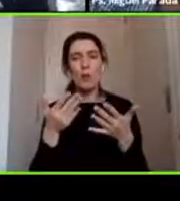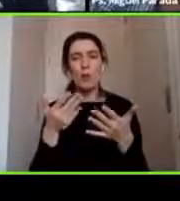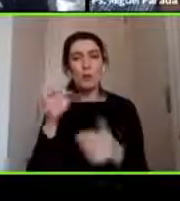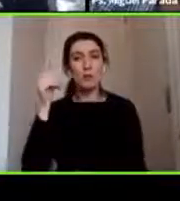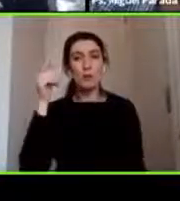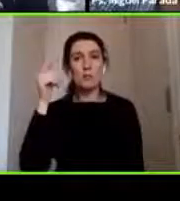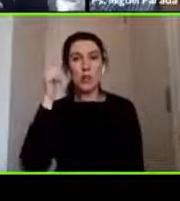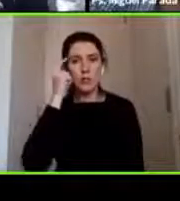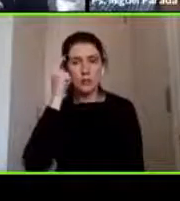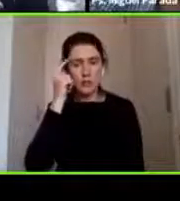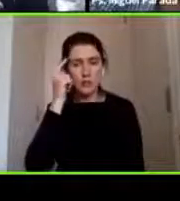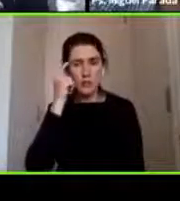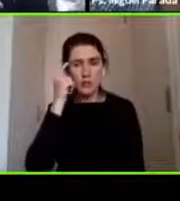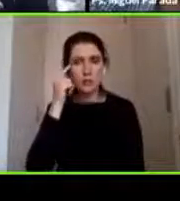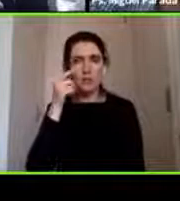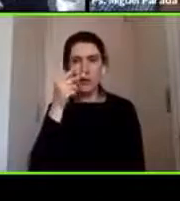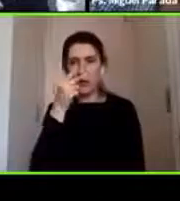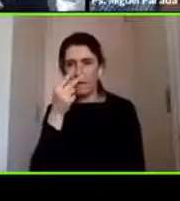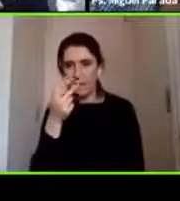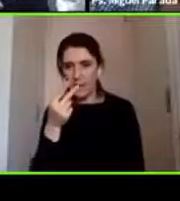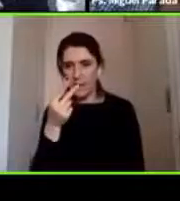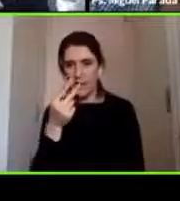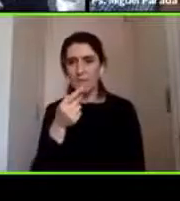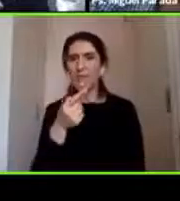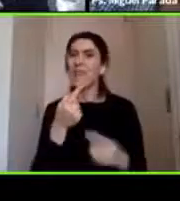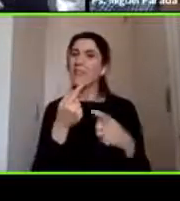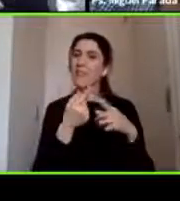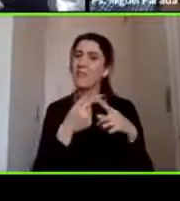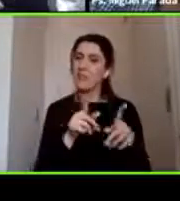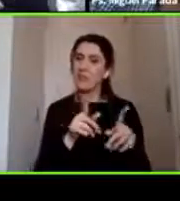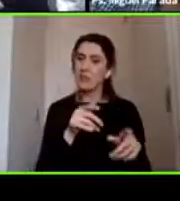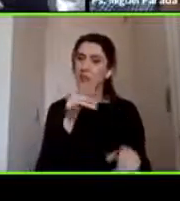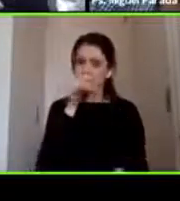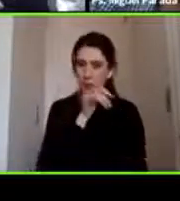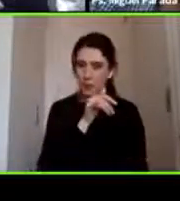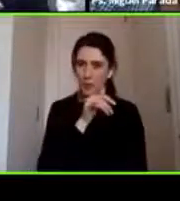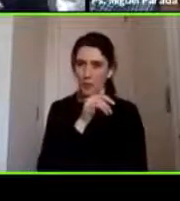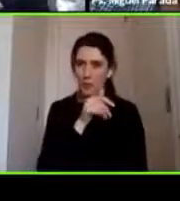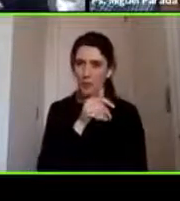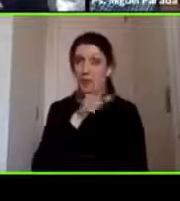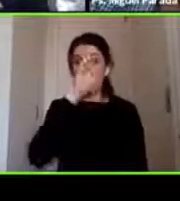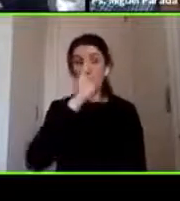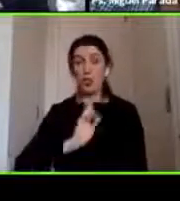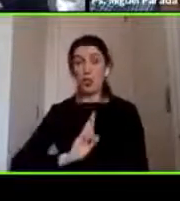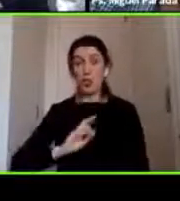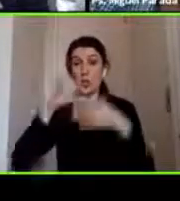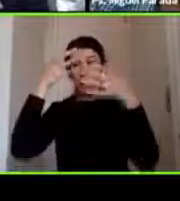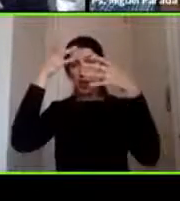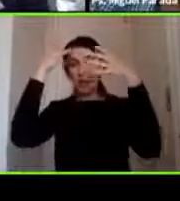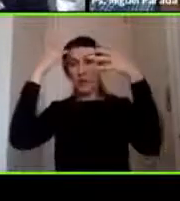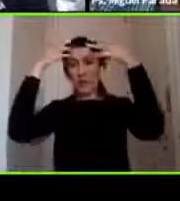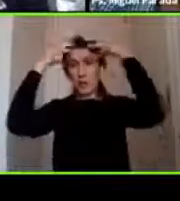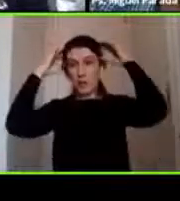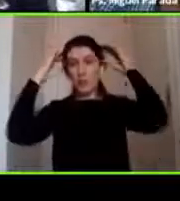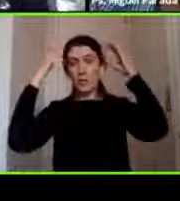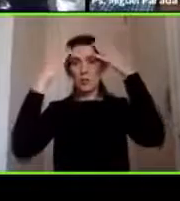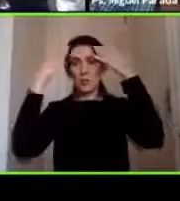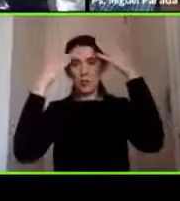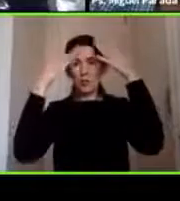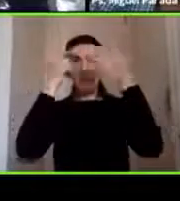distintas fases o en distintos tiempos el rol quizás del neuropsicólogo más allá de una evaluación neuropsicológica